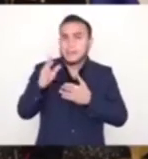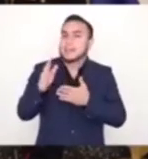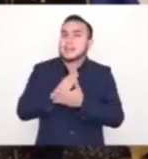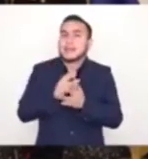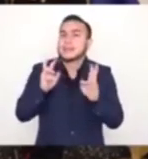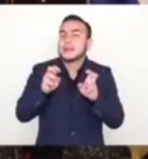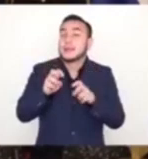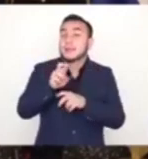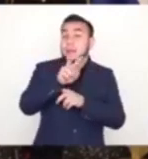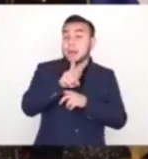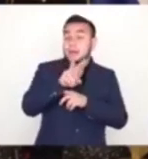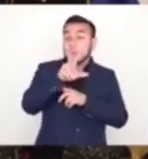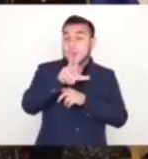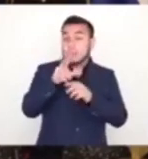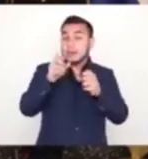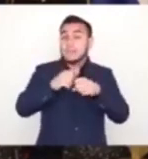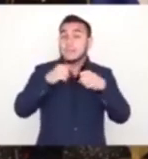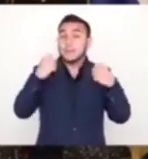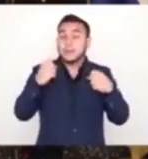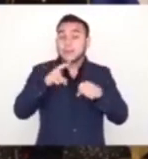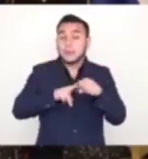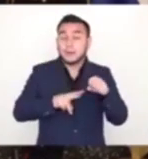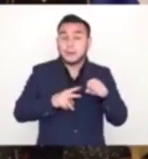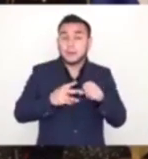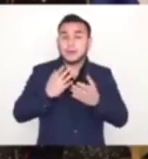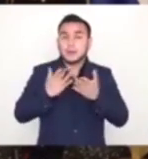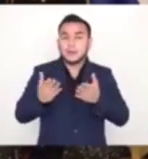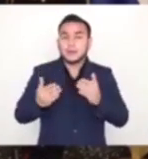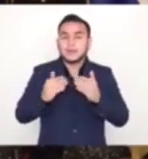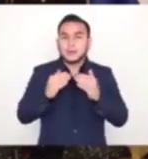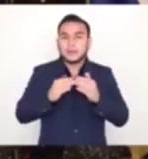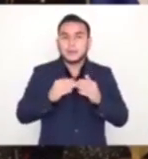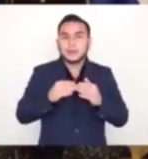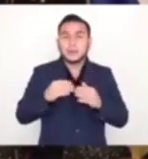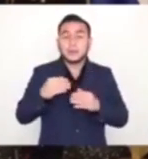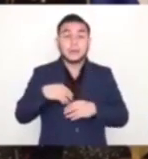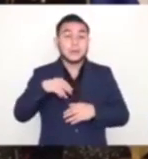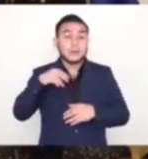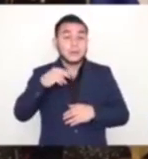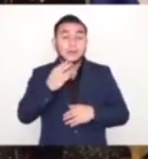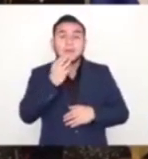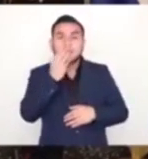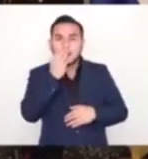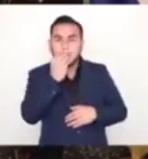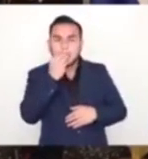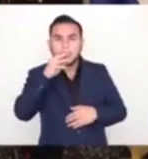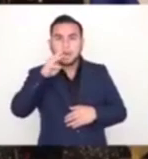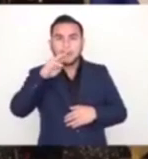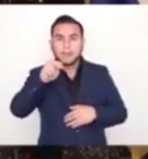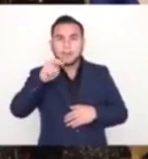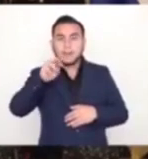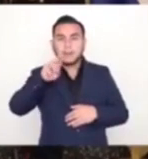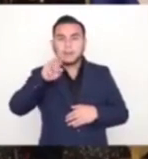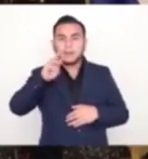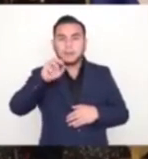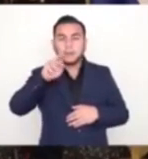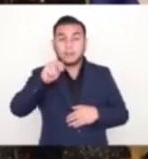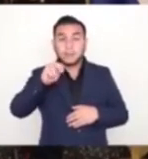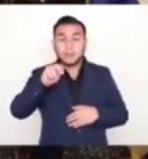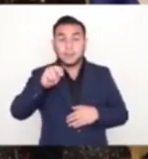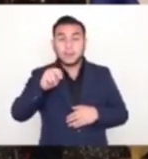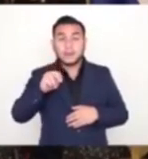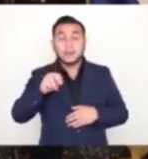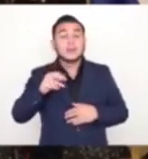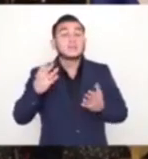nada. Así como no mencionaron nada cuando Norman Quijano dijo que habían vendido el voto en la ONU por 10 millones de dólares para Arena. Ah, pero lo dijimos antes, sí, antes, cuando eran